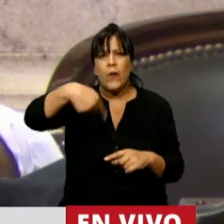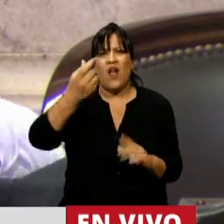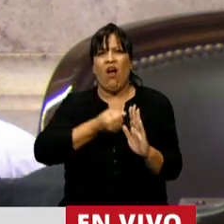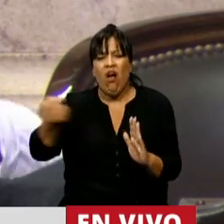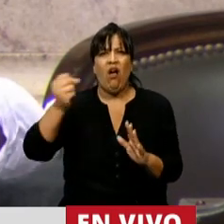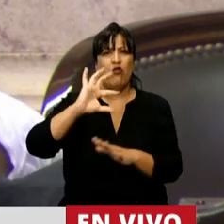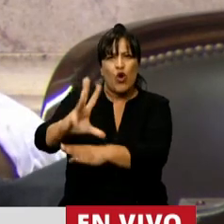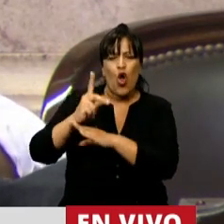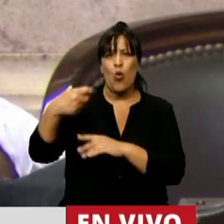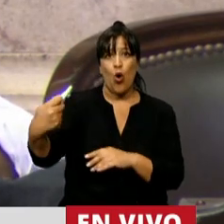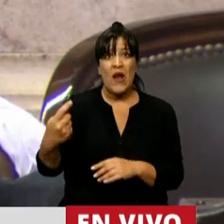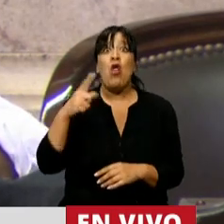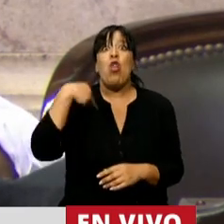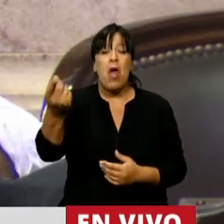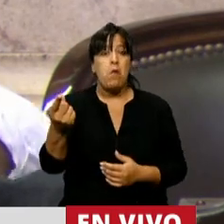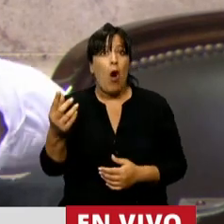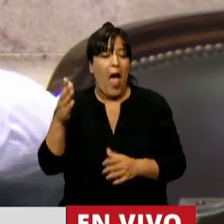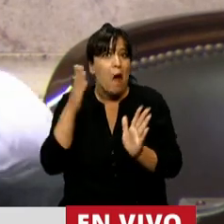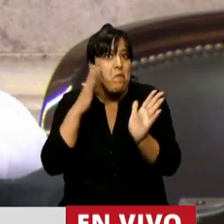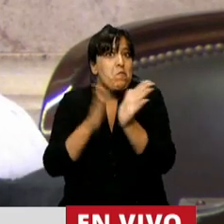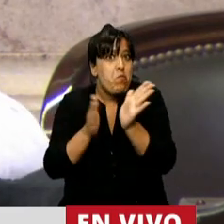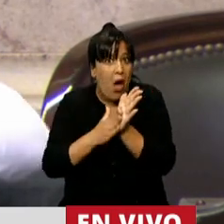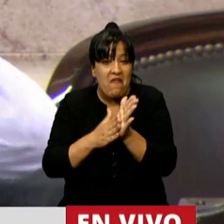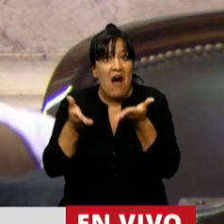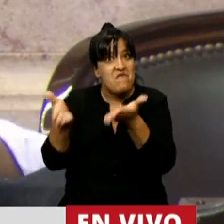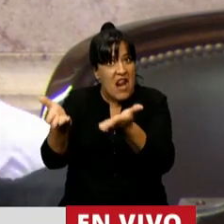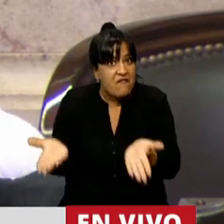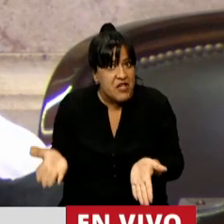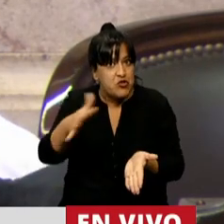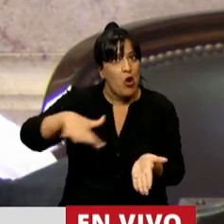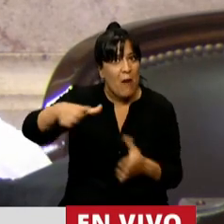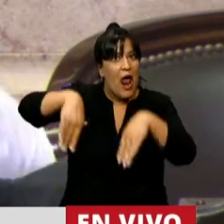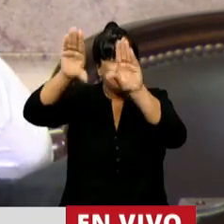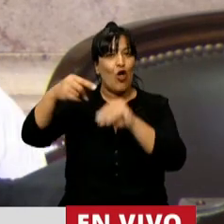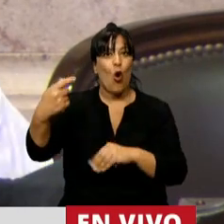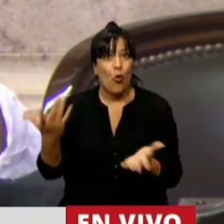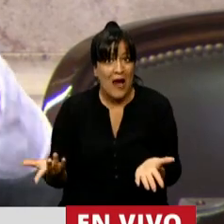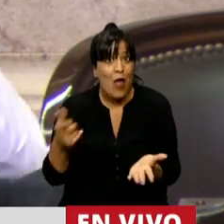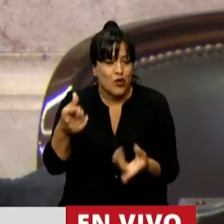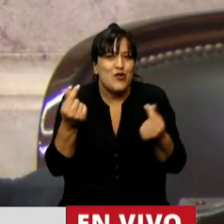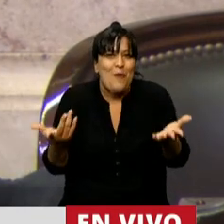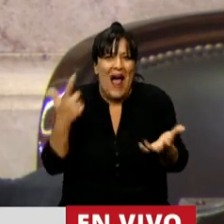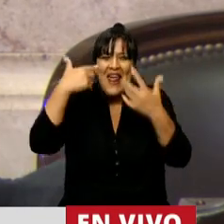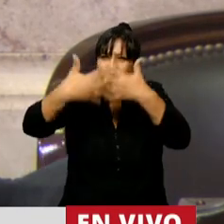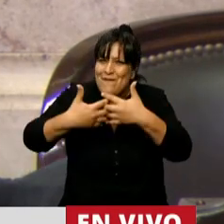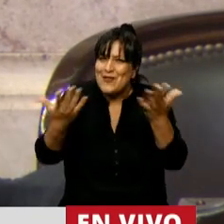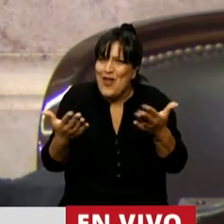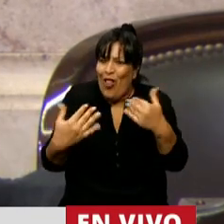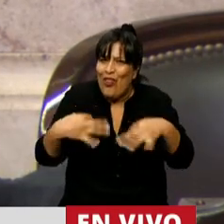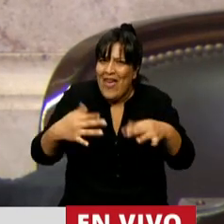saqueo a los jubilados y luego se demuestra que logra beneficiar al conjunto de los jubilados, no vale la pena reflexionar.